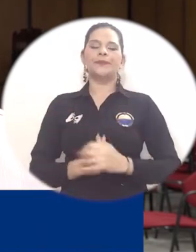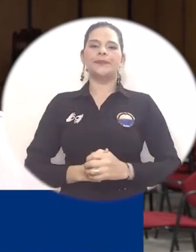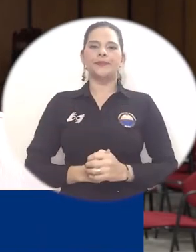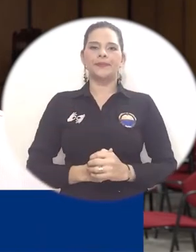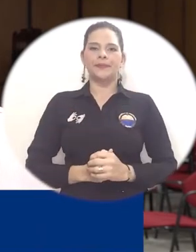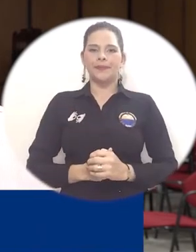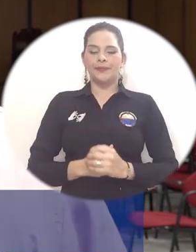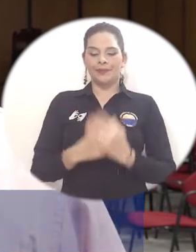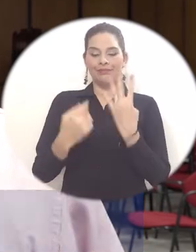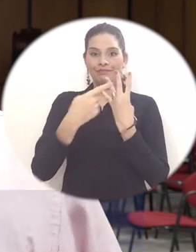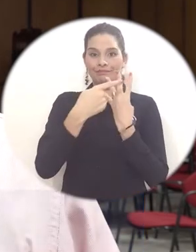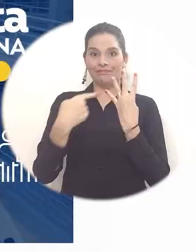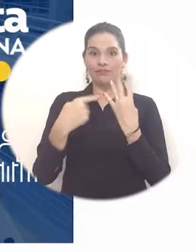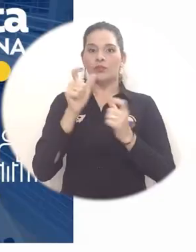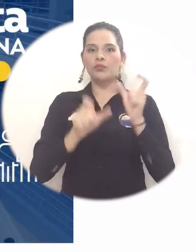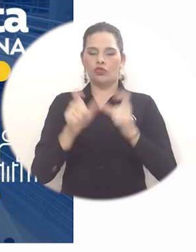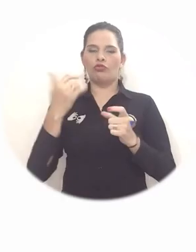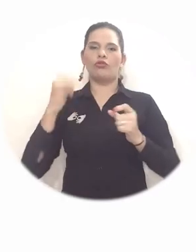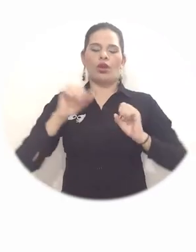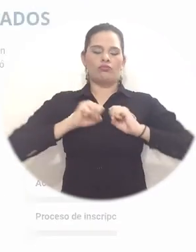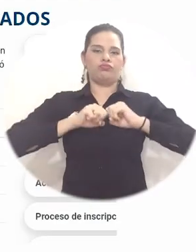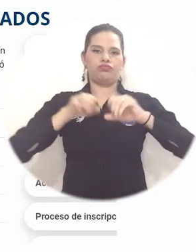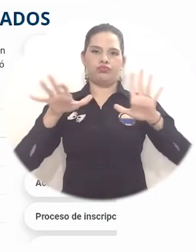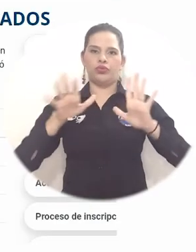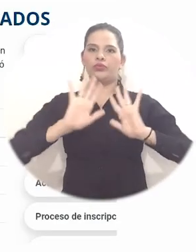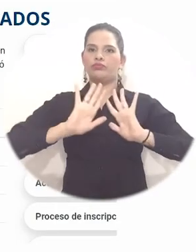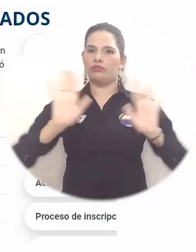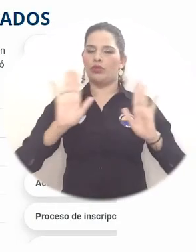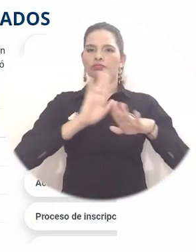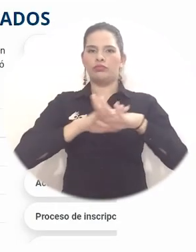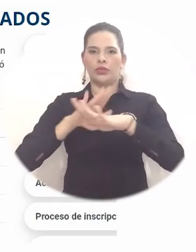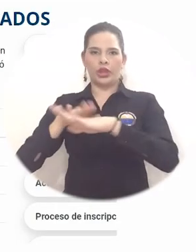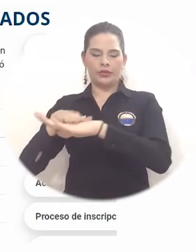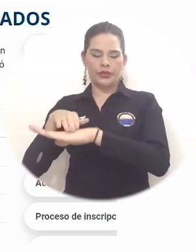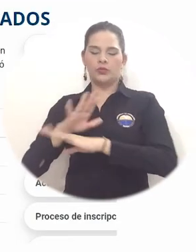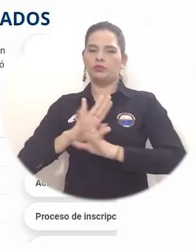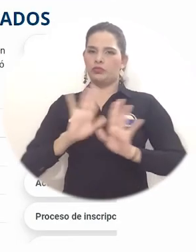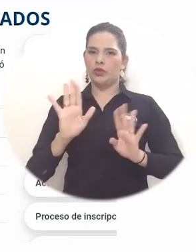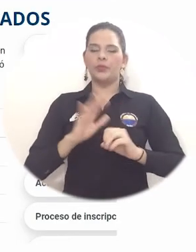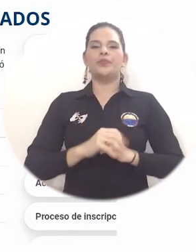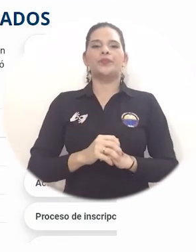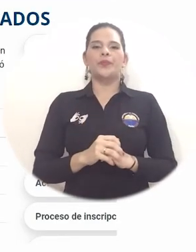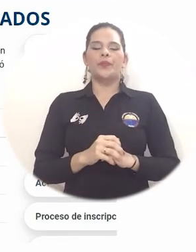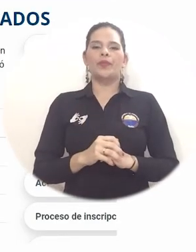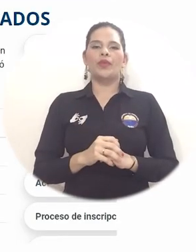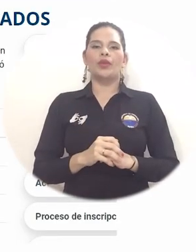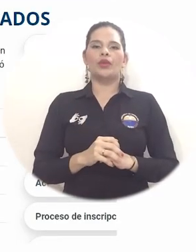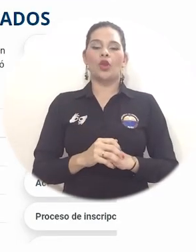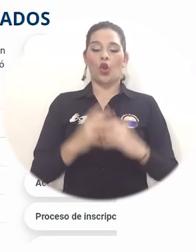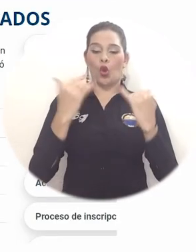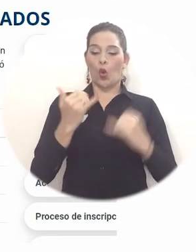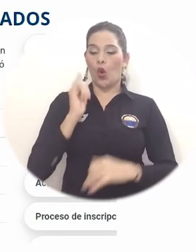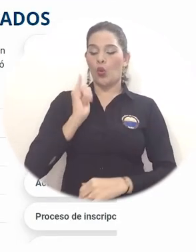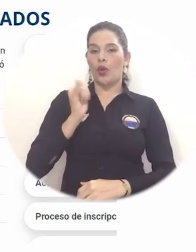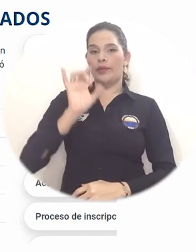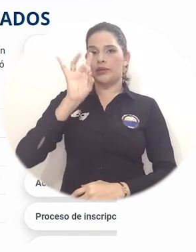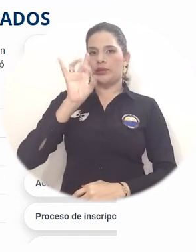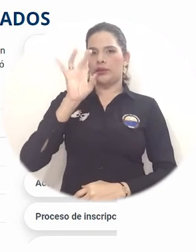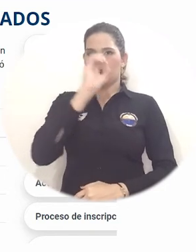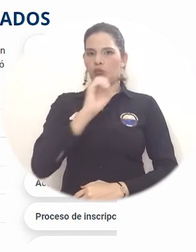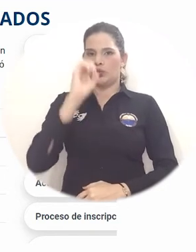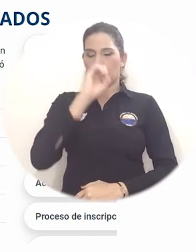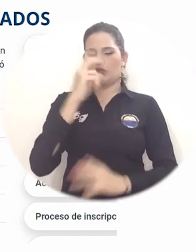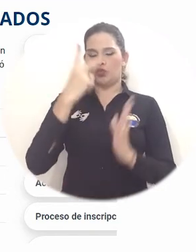para ser candidatos. La lista de los aspirantes habilitados relacionados se publicó en el portal oficial de la consulta.